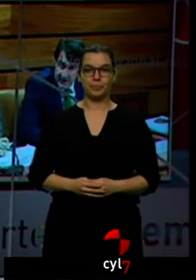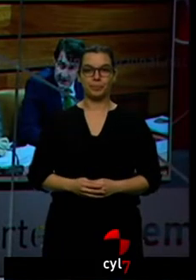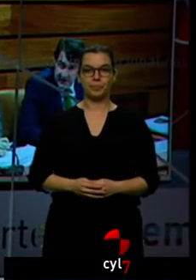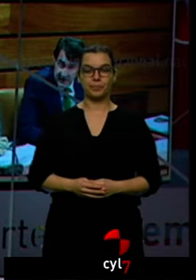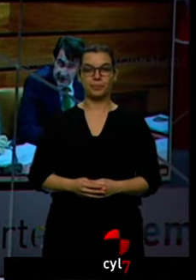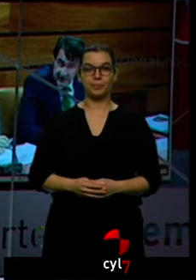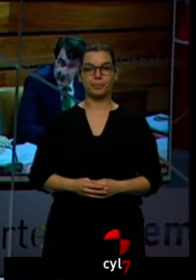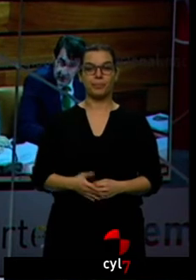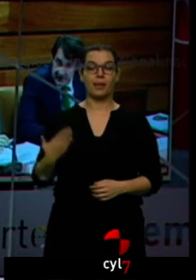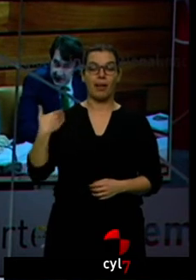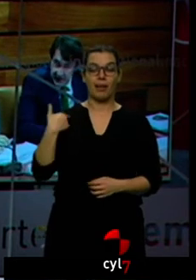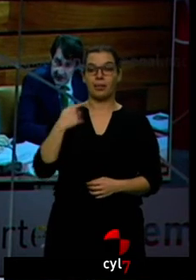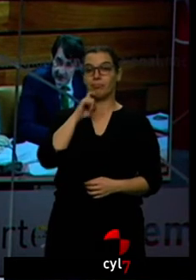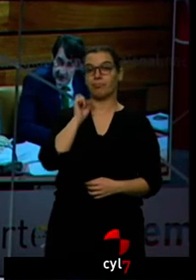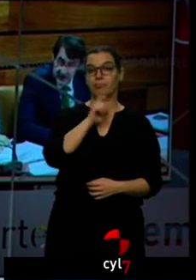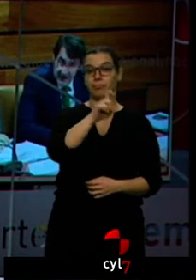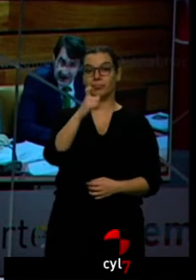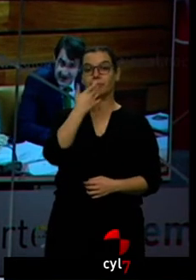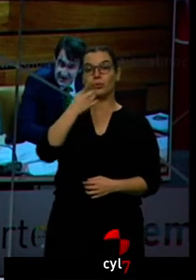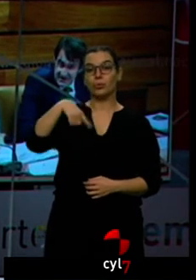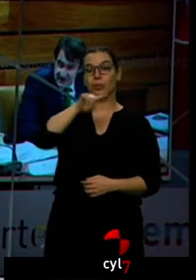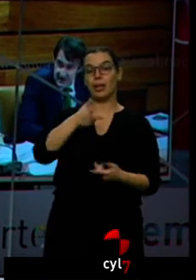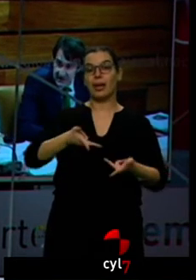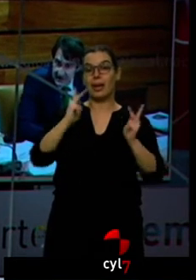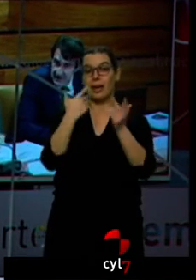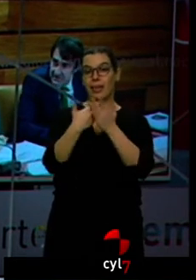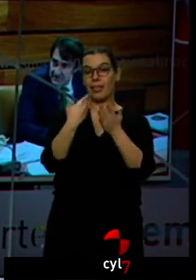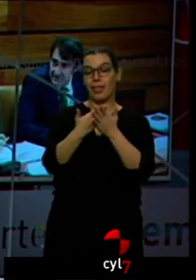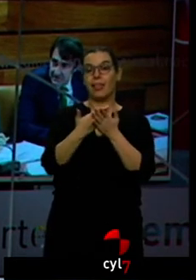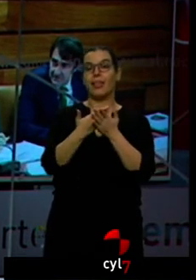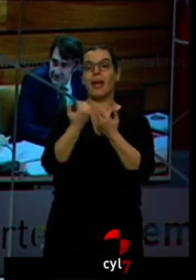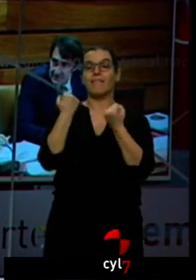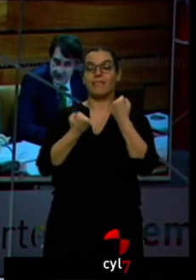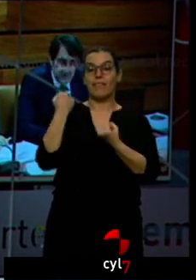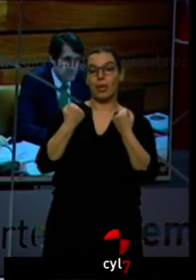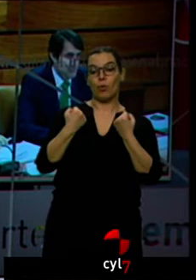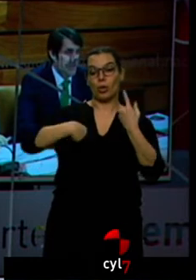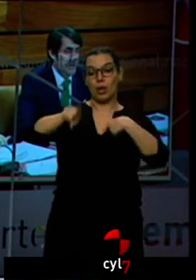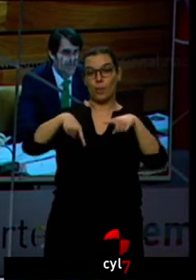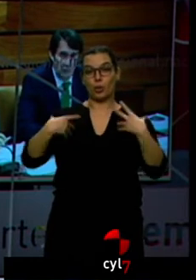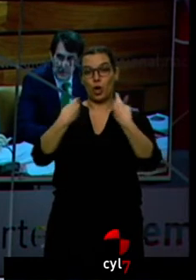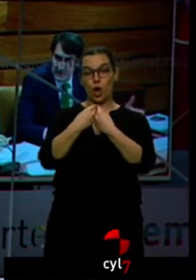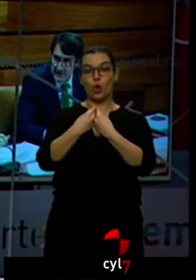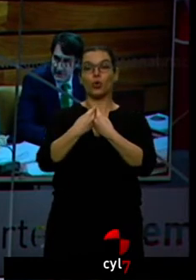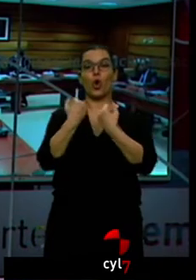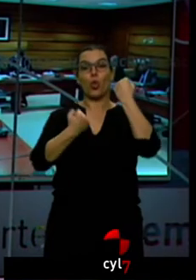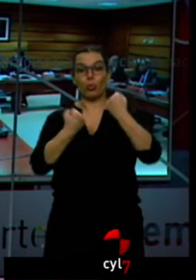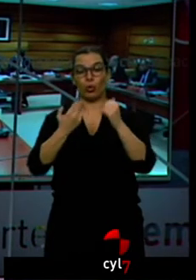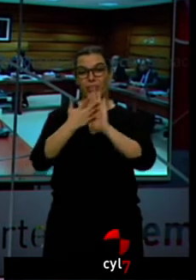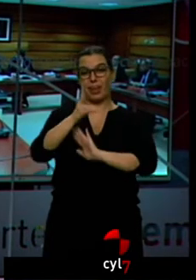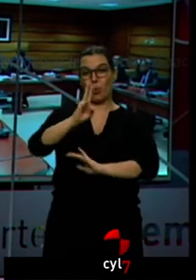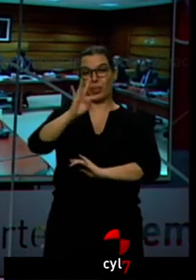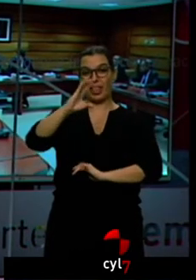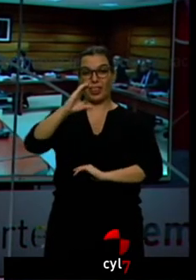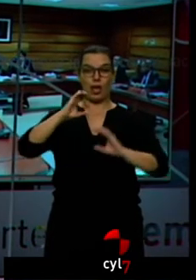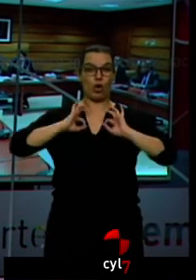Se lo avanzábamos antes. Si disponen de una licencia de vehículos de transporte con conductor, las conocidas VTC, sepan que